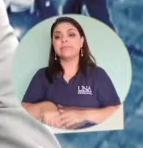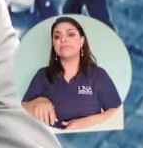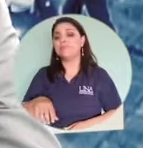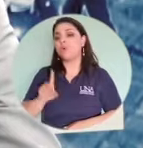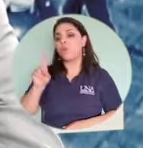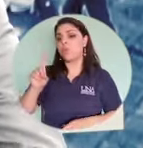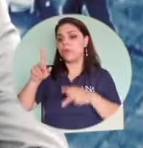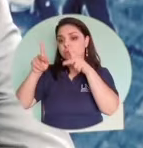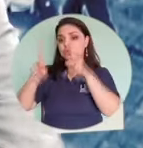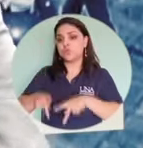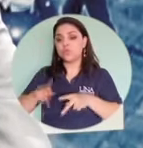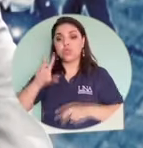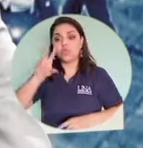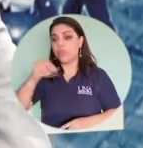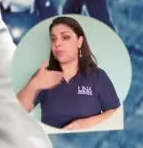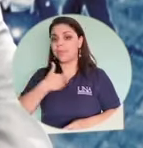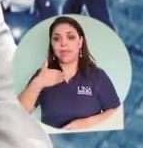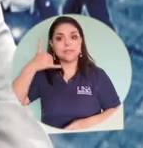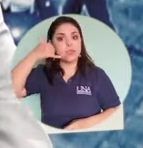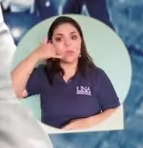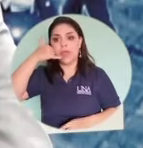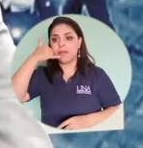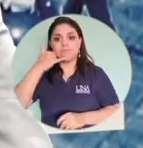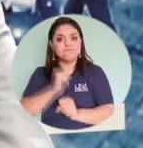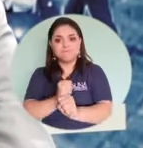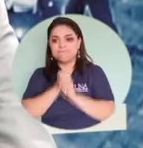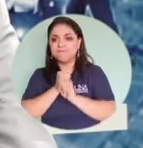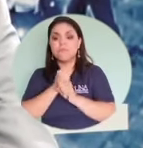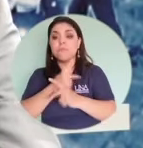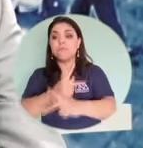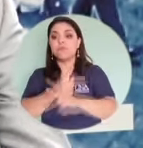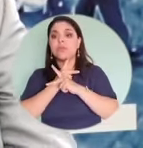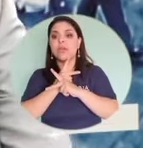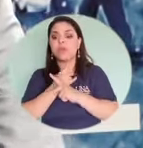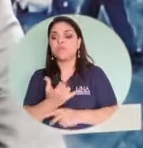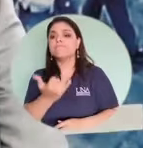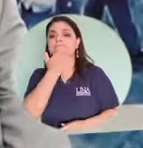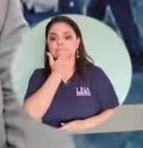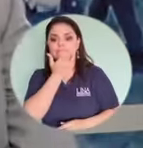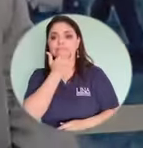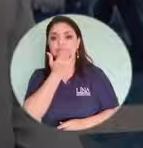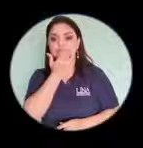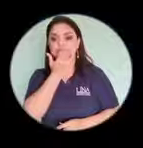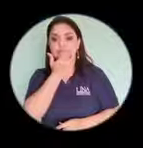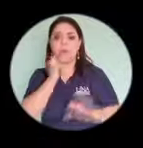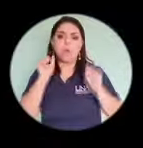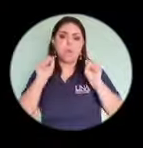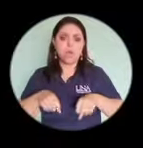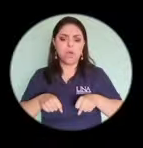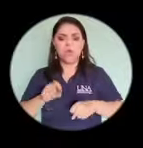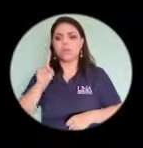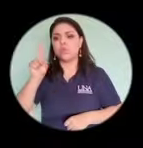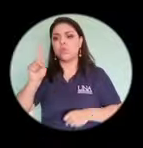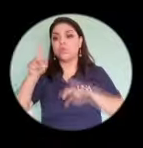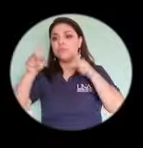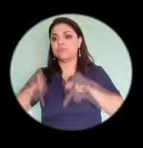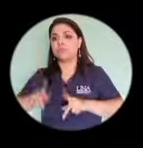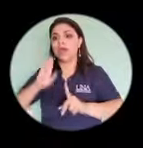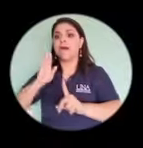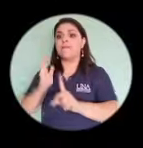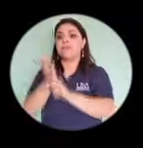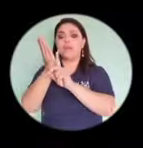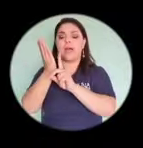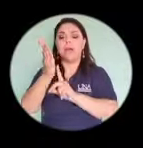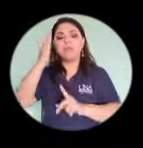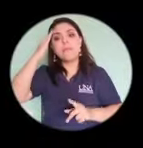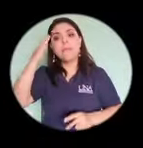que no tenga su celular respaldado y no tenga su celular protegido. Evidentemente, podría ser una persona que se va a ver afectada porque va a